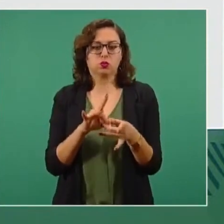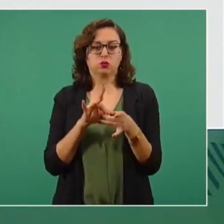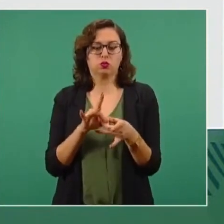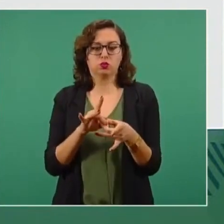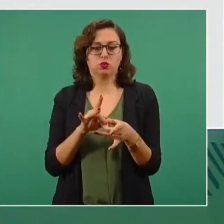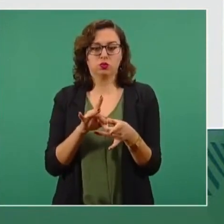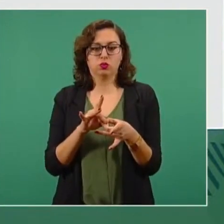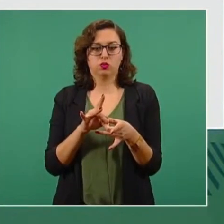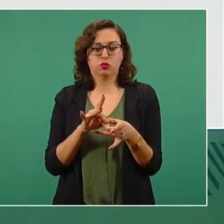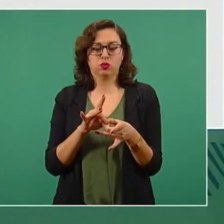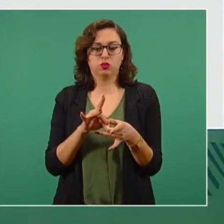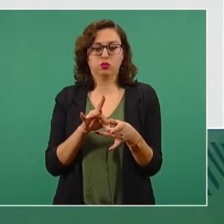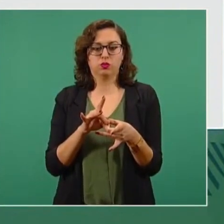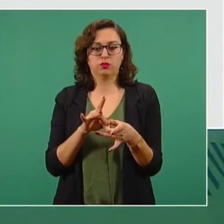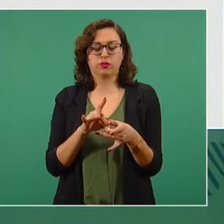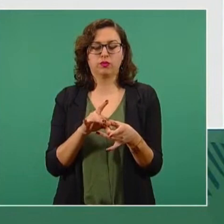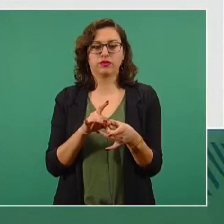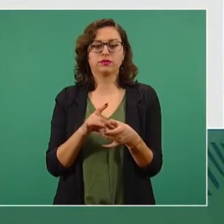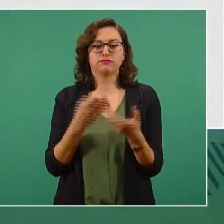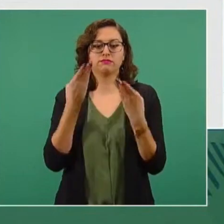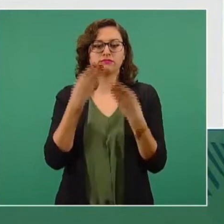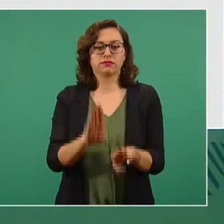Banamex.